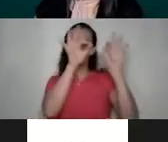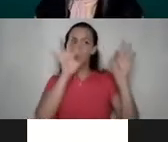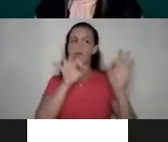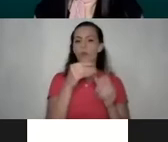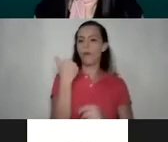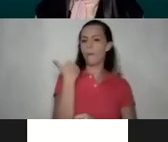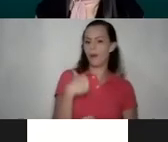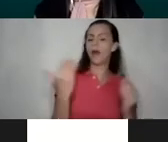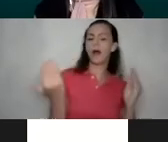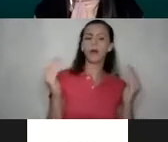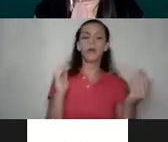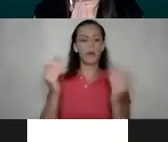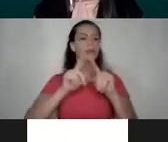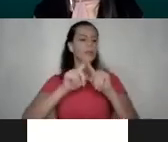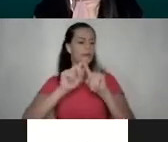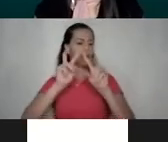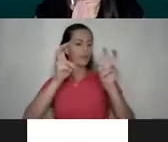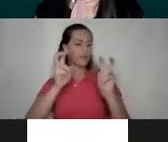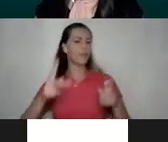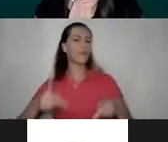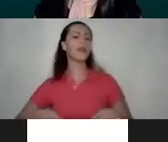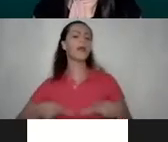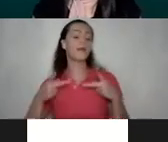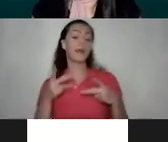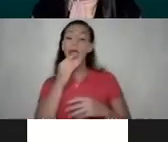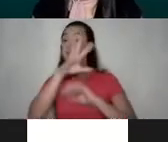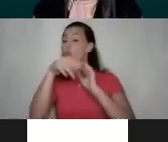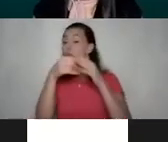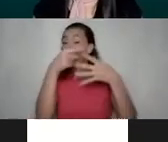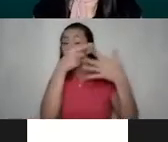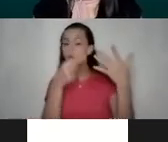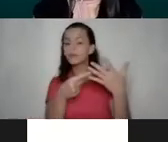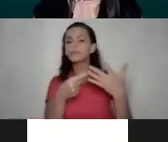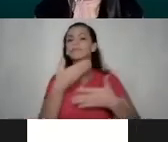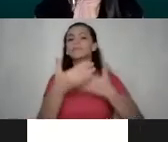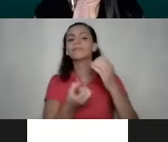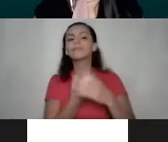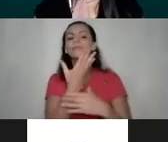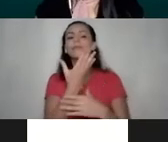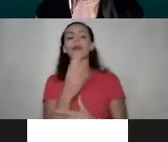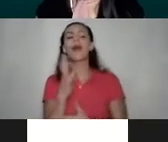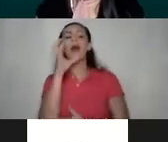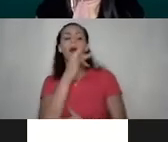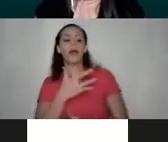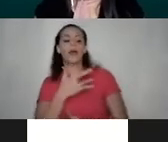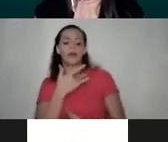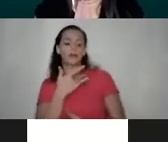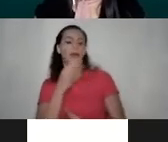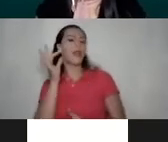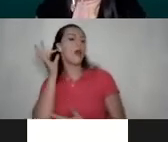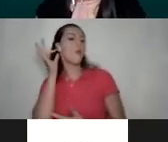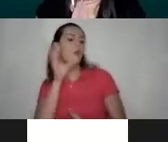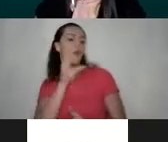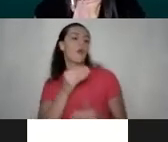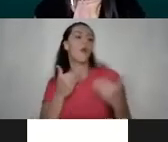esto en los diferentes ámbitos de la vida, y todo esto va generando una noción de lo que son las mujeres y de lo que son los